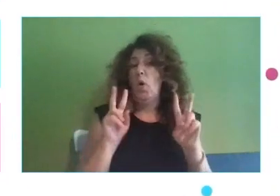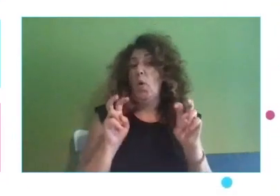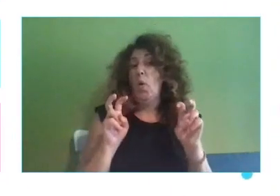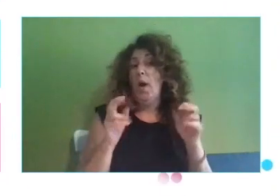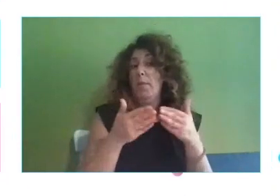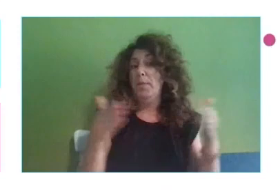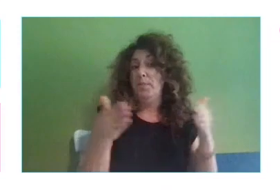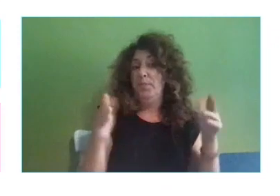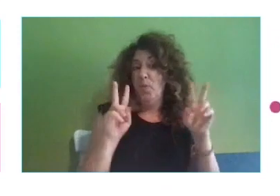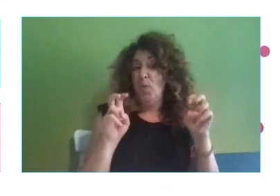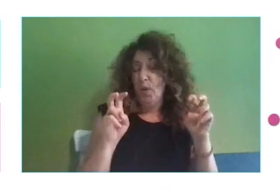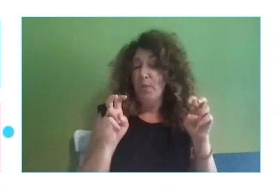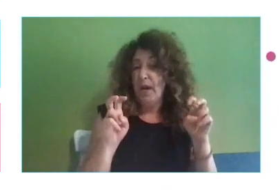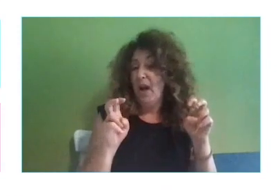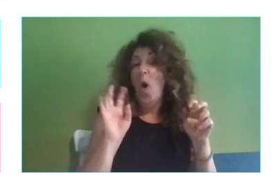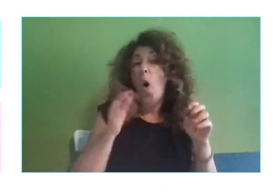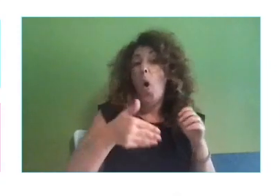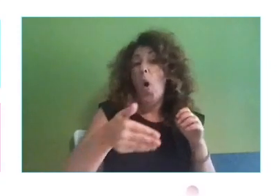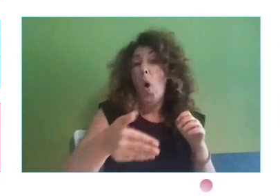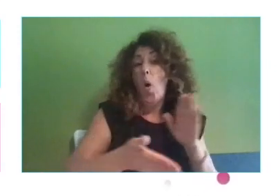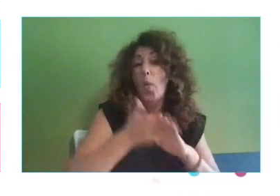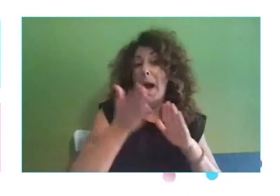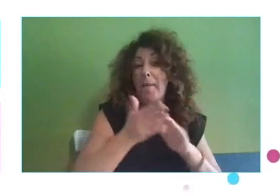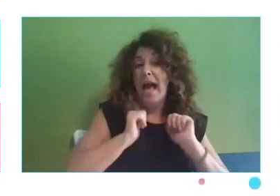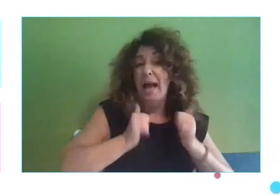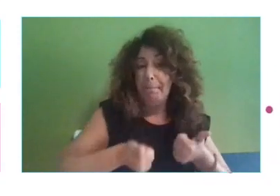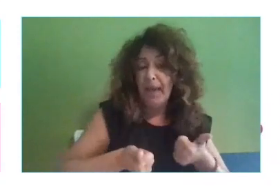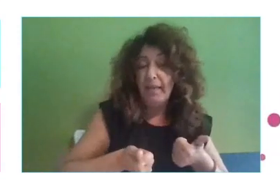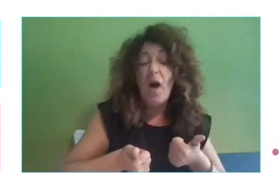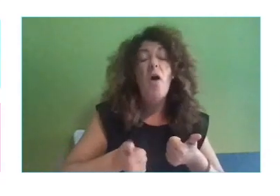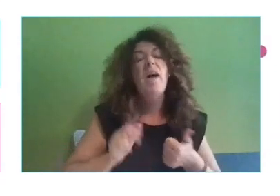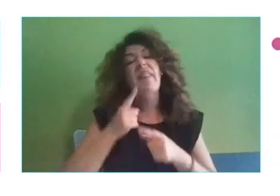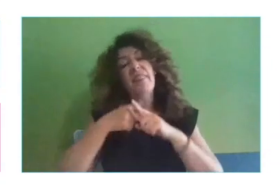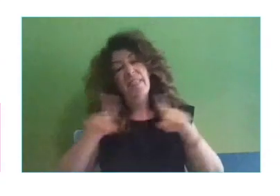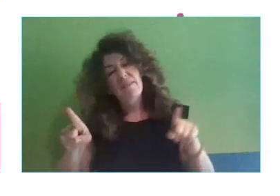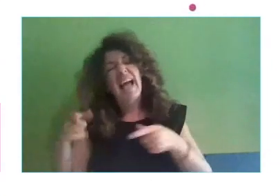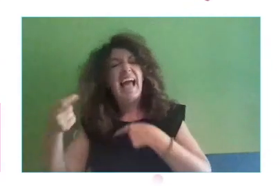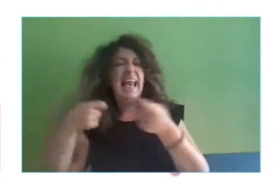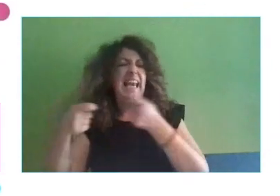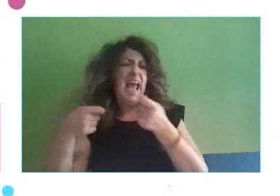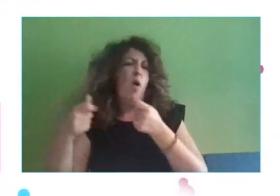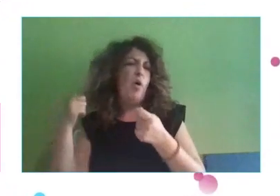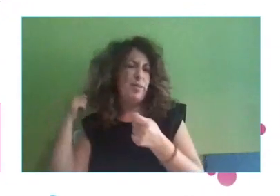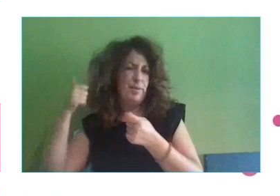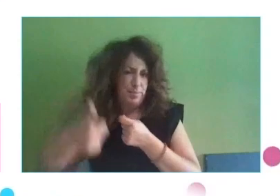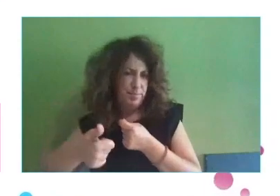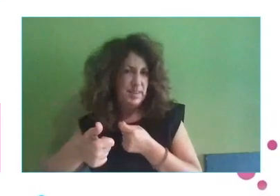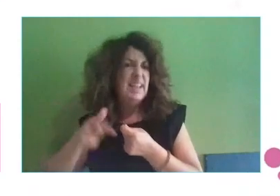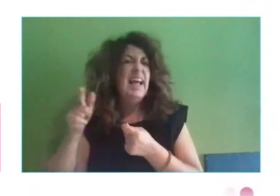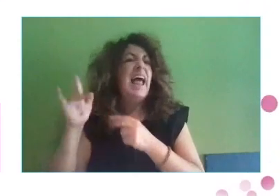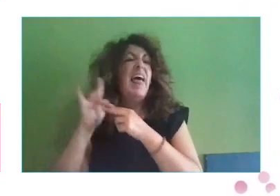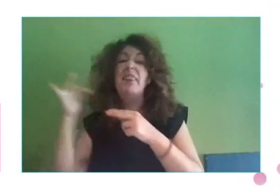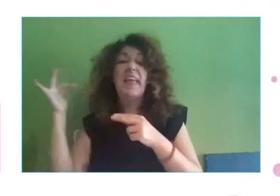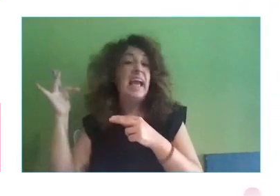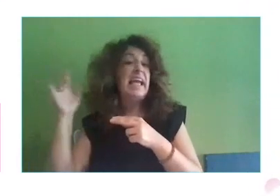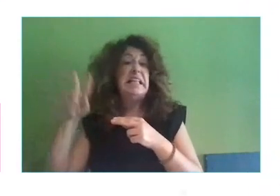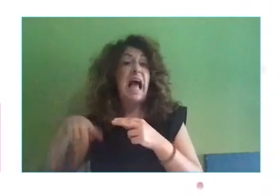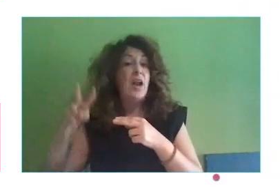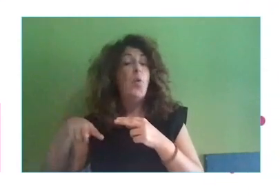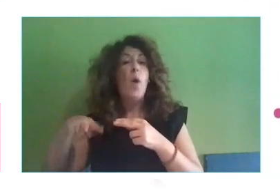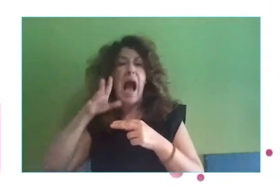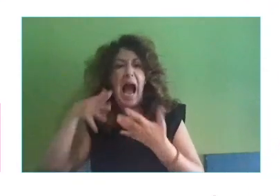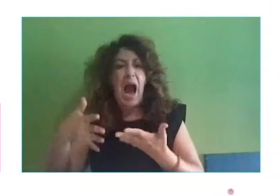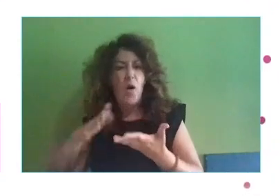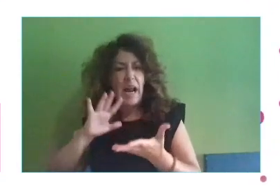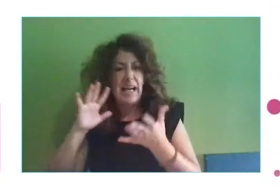está a punto de empezar de un negocio que no es digital y se está empezando a hacer esa transformación o de un negocio